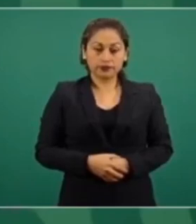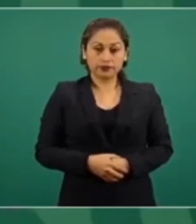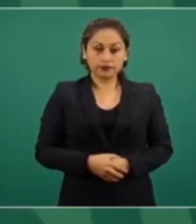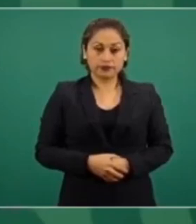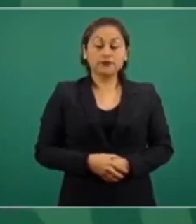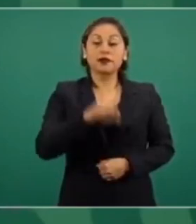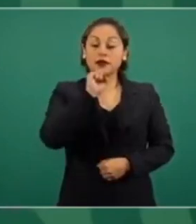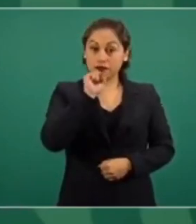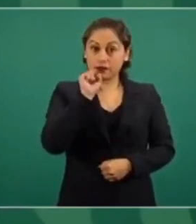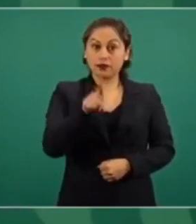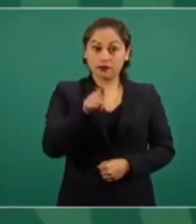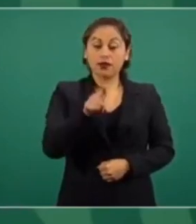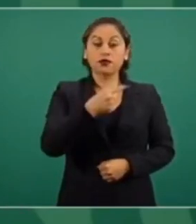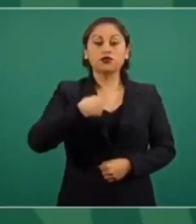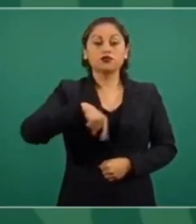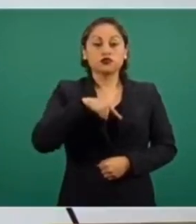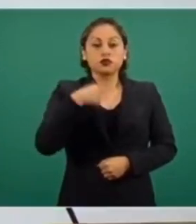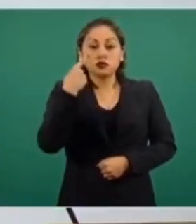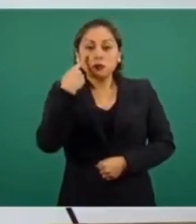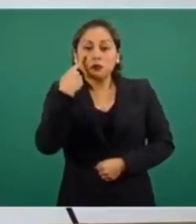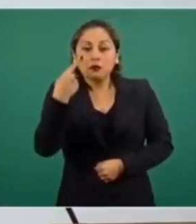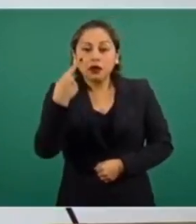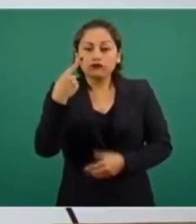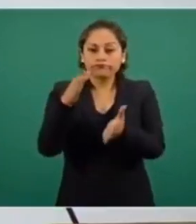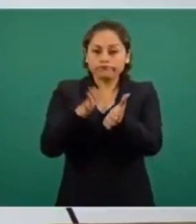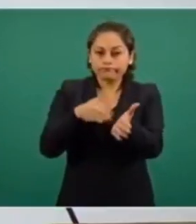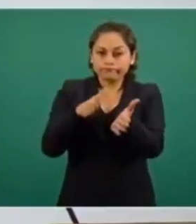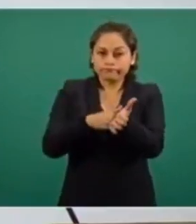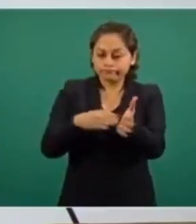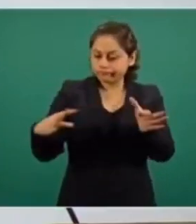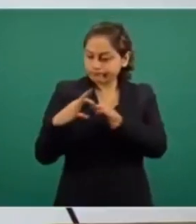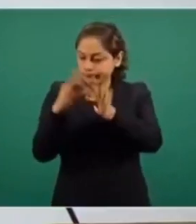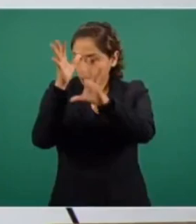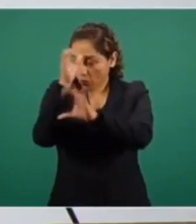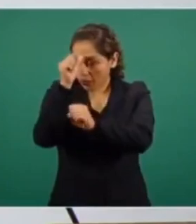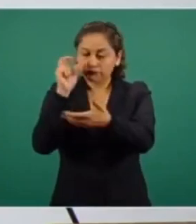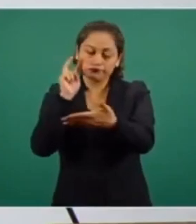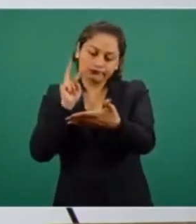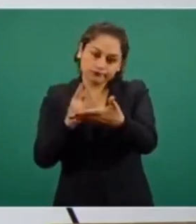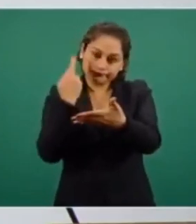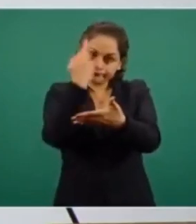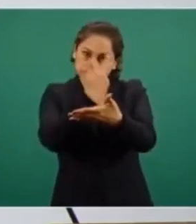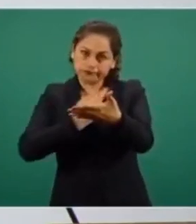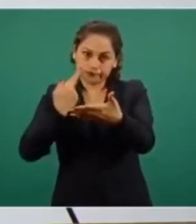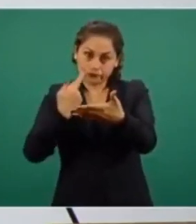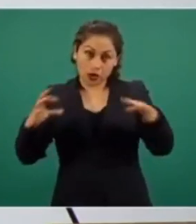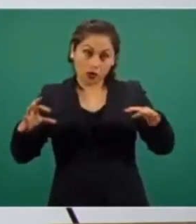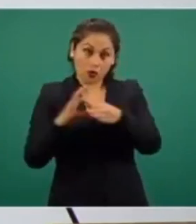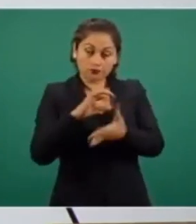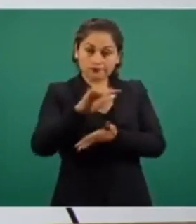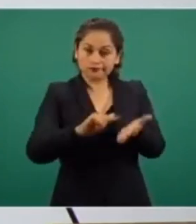y revisar los convenios, más que nada el marco legal,